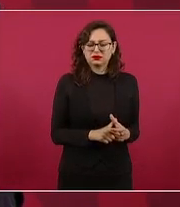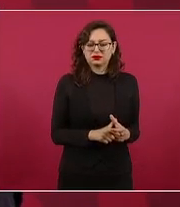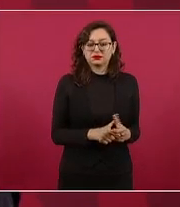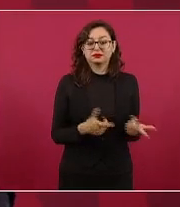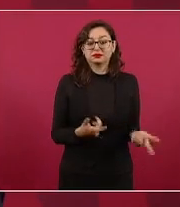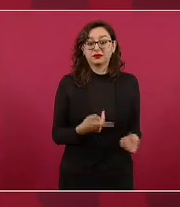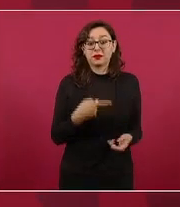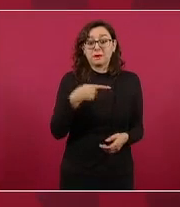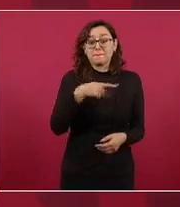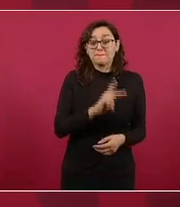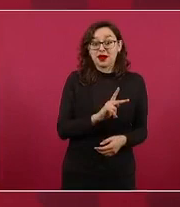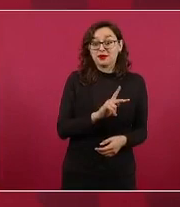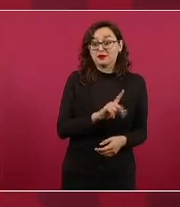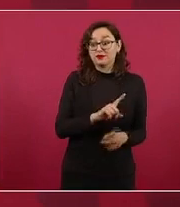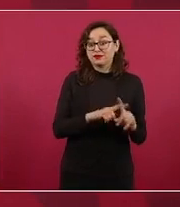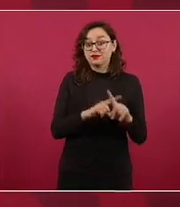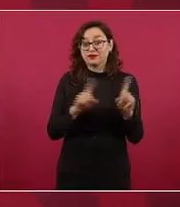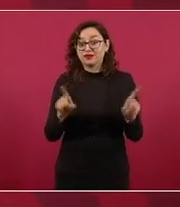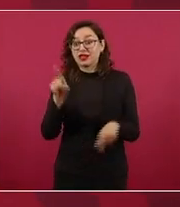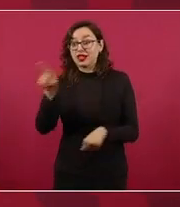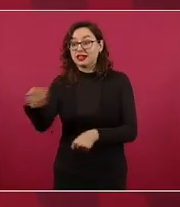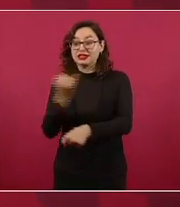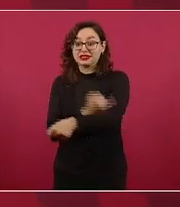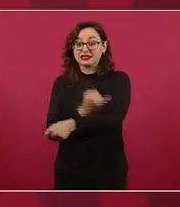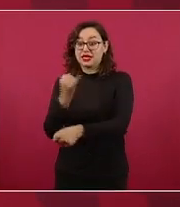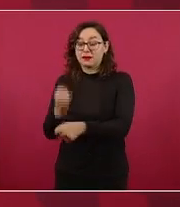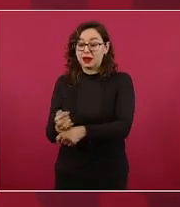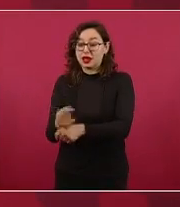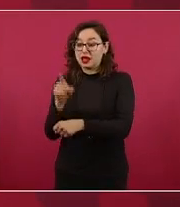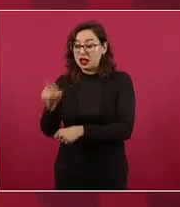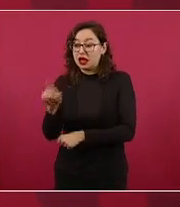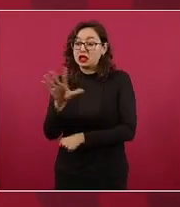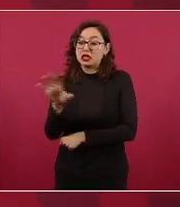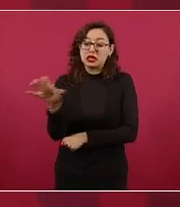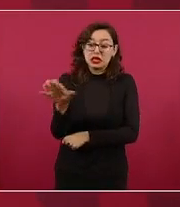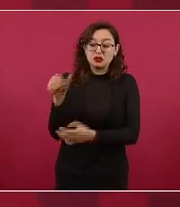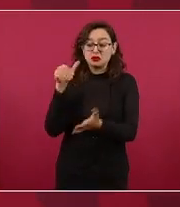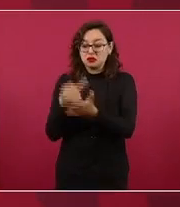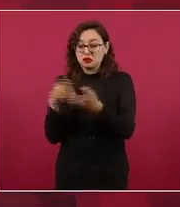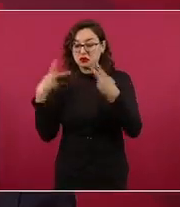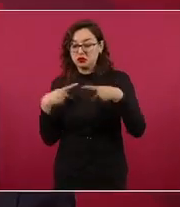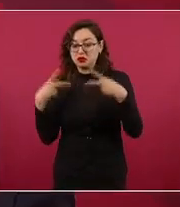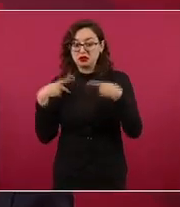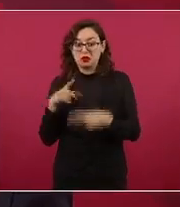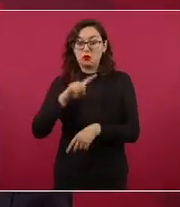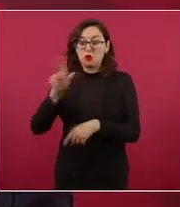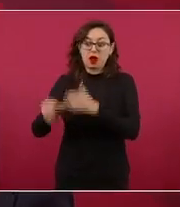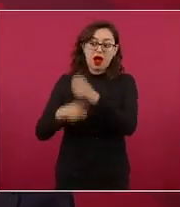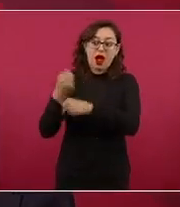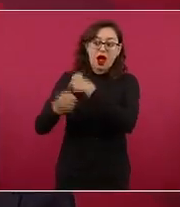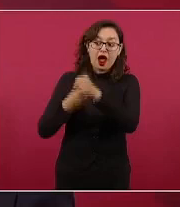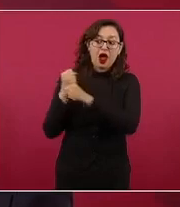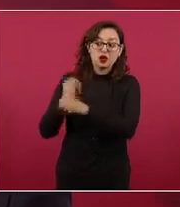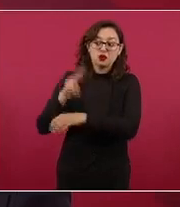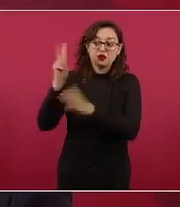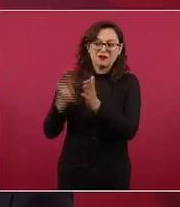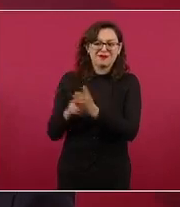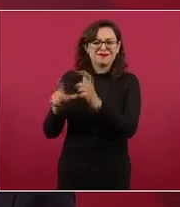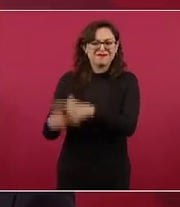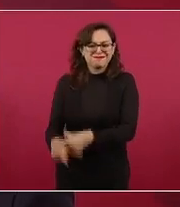Iztapalapa que en 1970 tenía 500 mil para el 2000 ya tenía